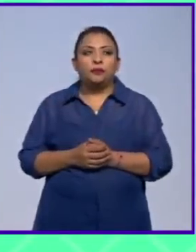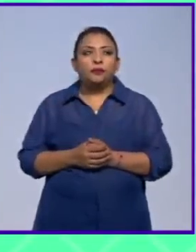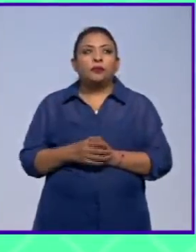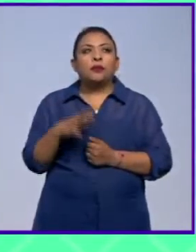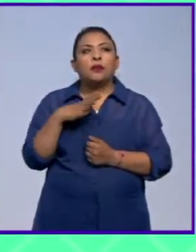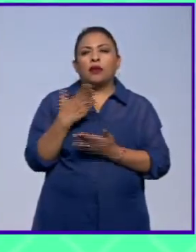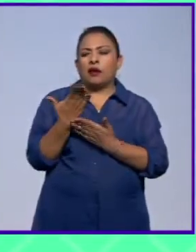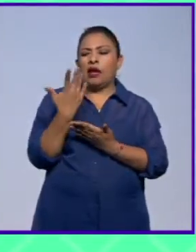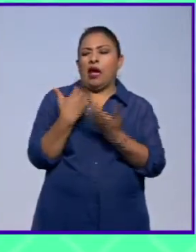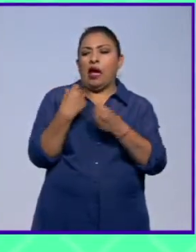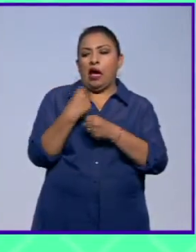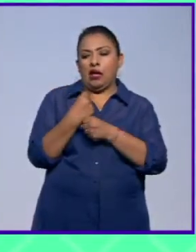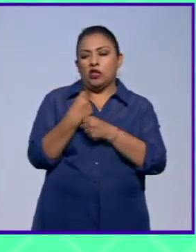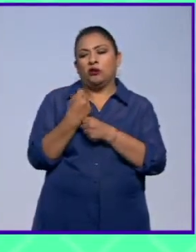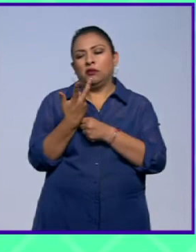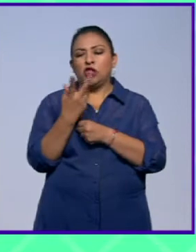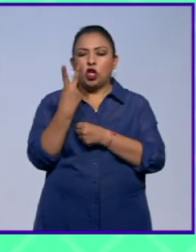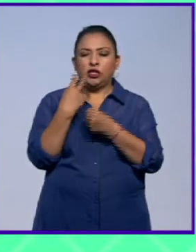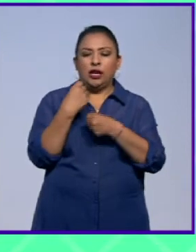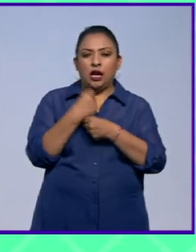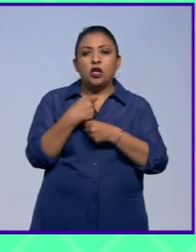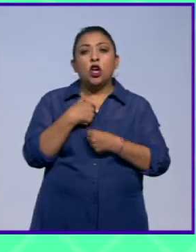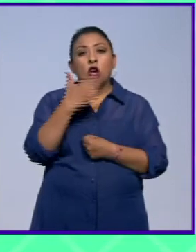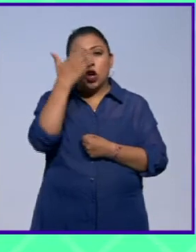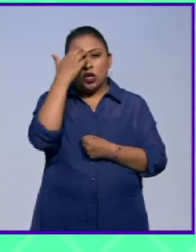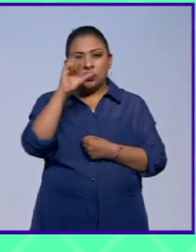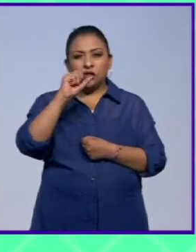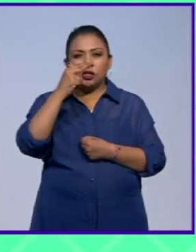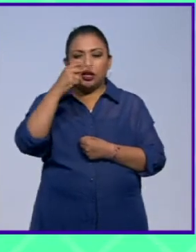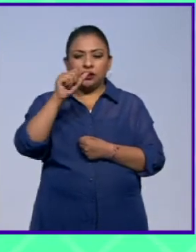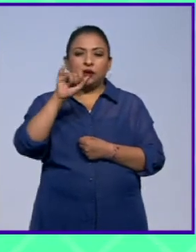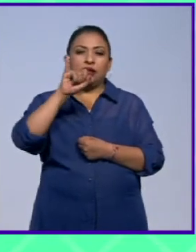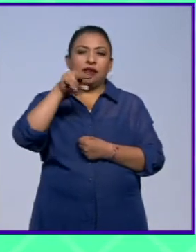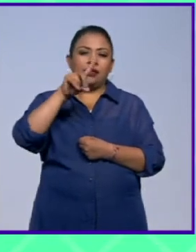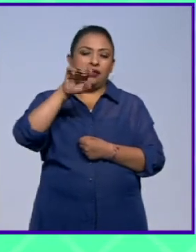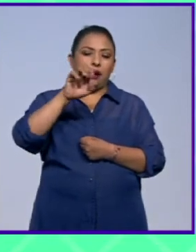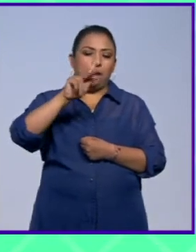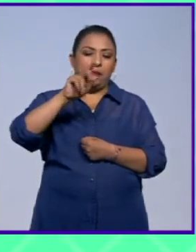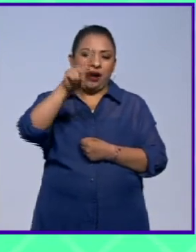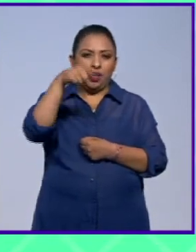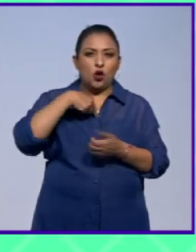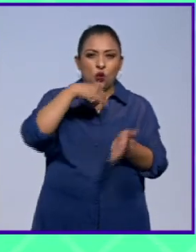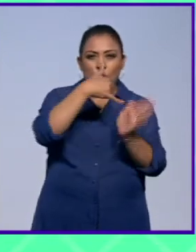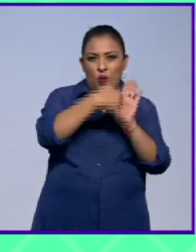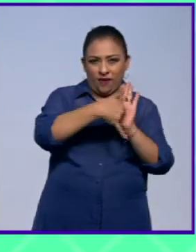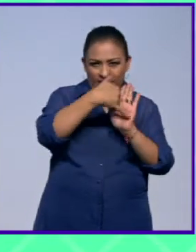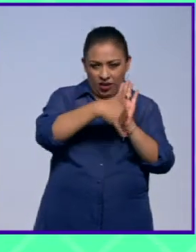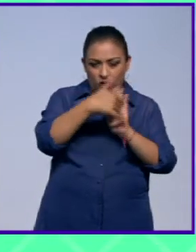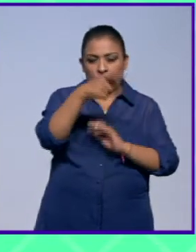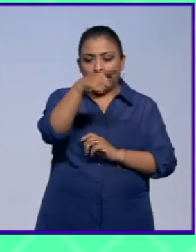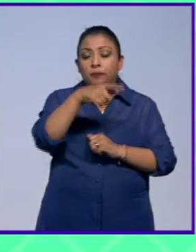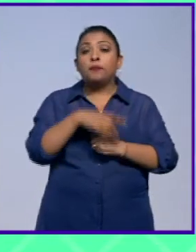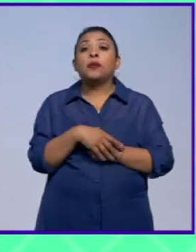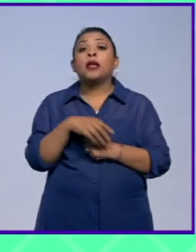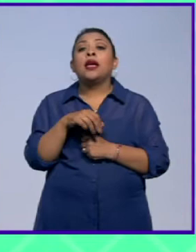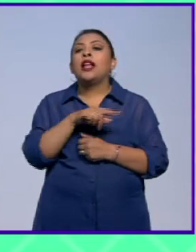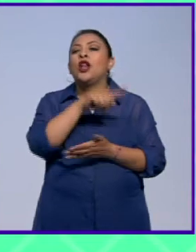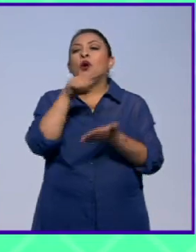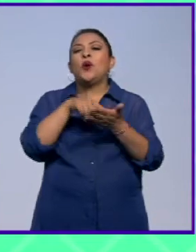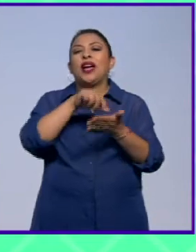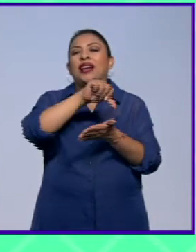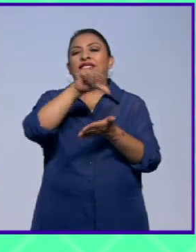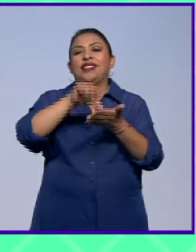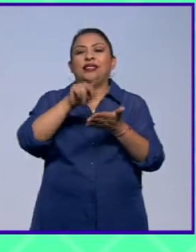un par de años primero conocimos Shakespeare in the Park en Nueva York que se realiza en Central Park